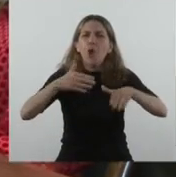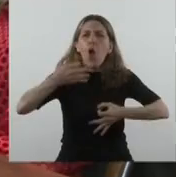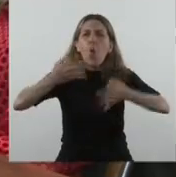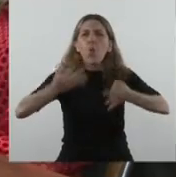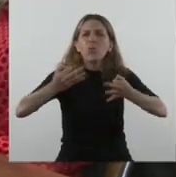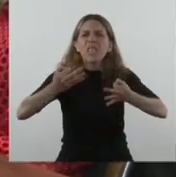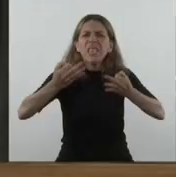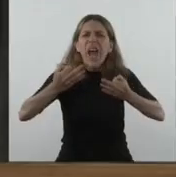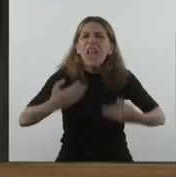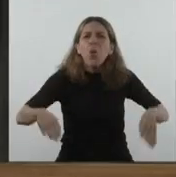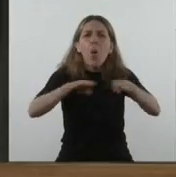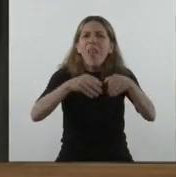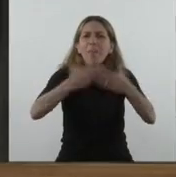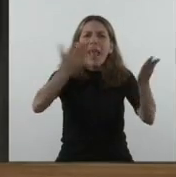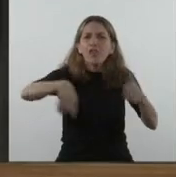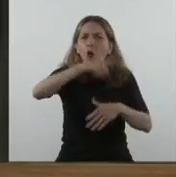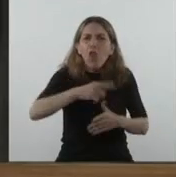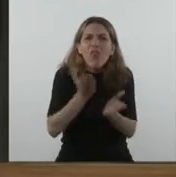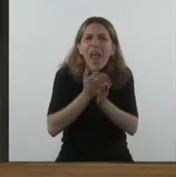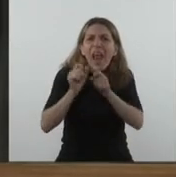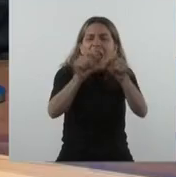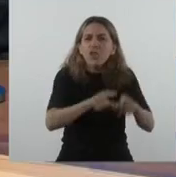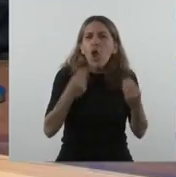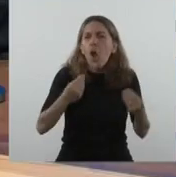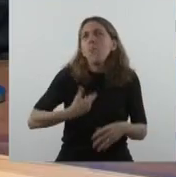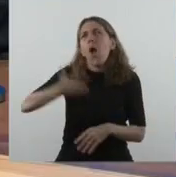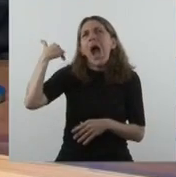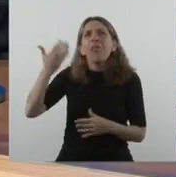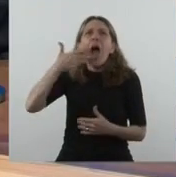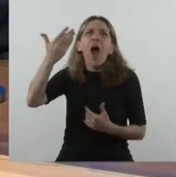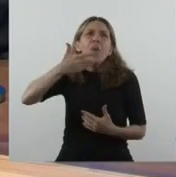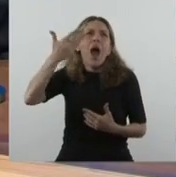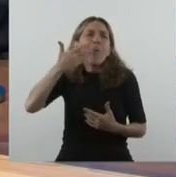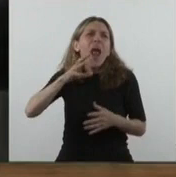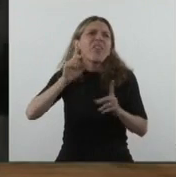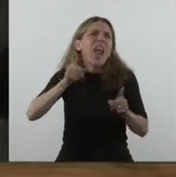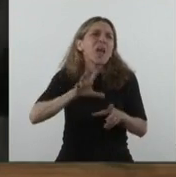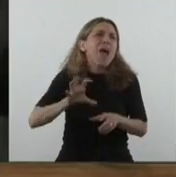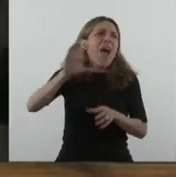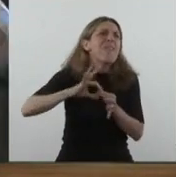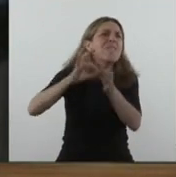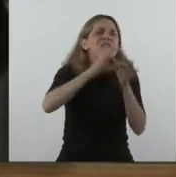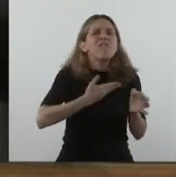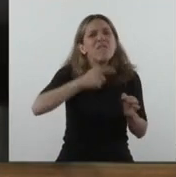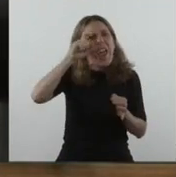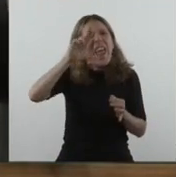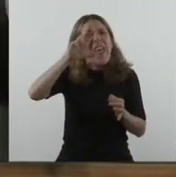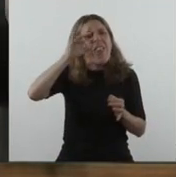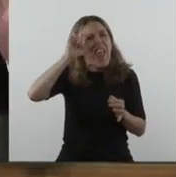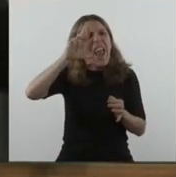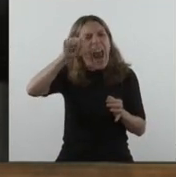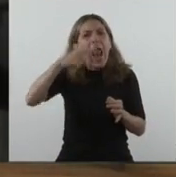posible? ¿Cómo es posible que nos hayamos llenado la boca hablando de federalismo y hayamos abandonado, entre otros,